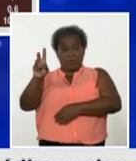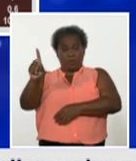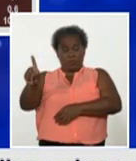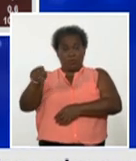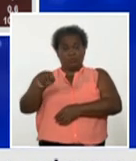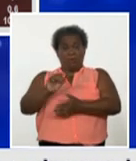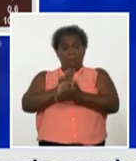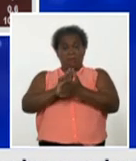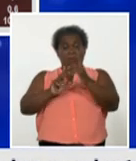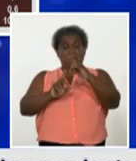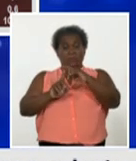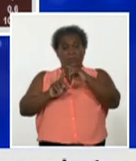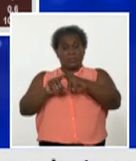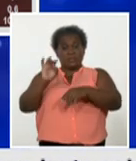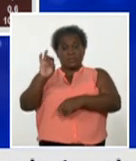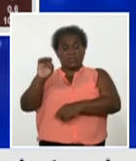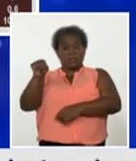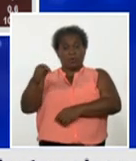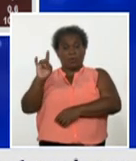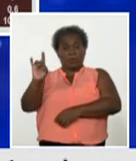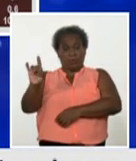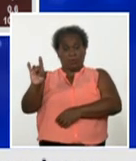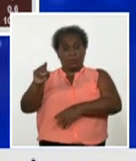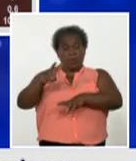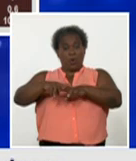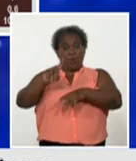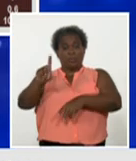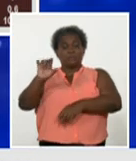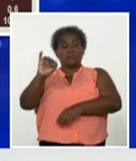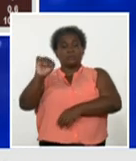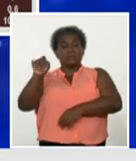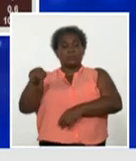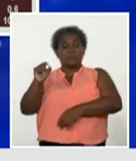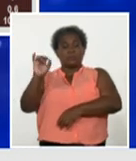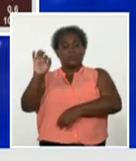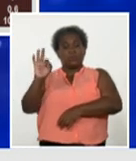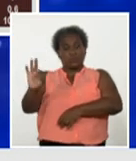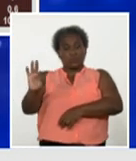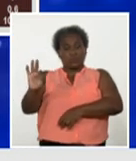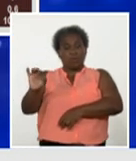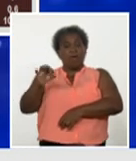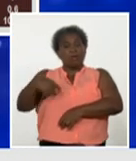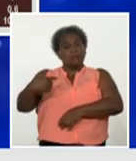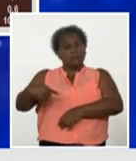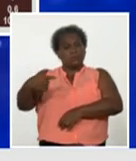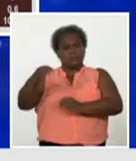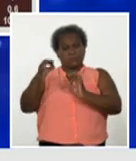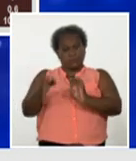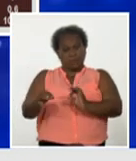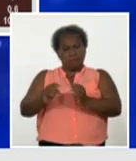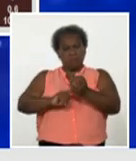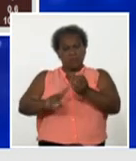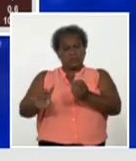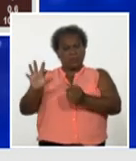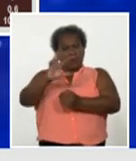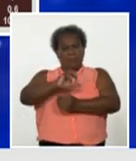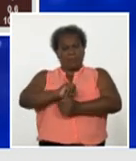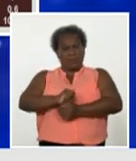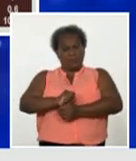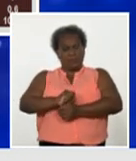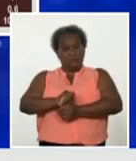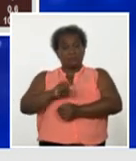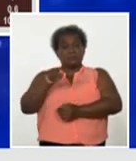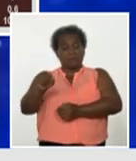7,9%, Orguín 6,8% y así de todos los territorios. Es en correspondencia con la